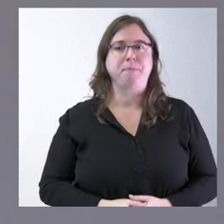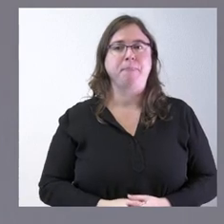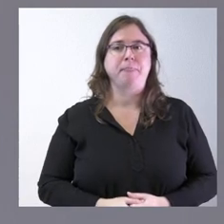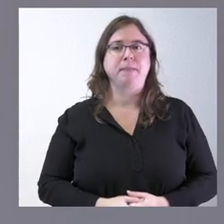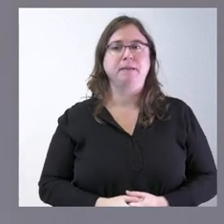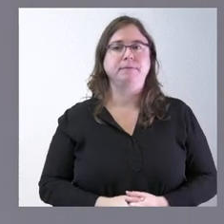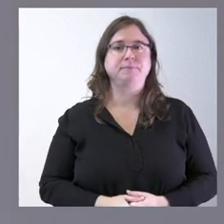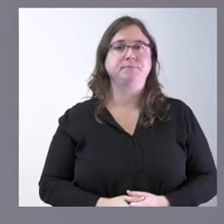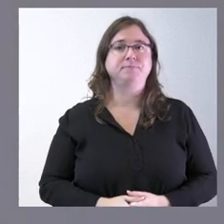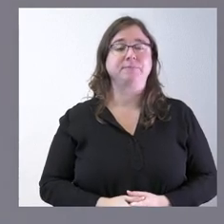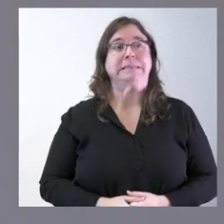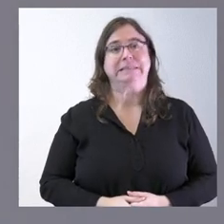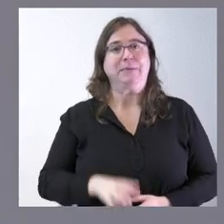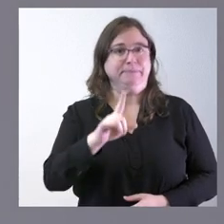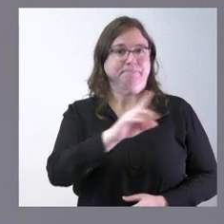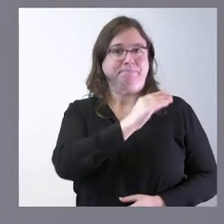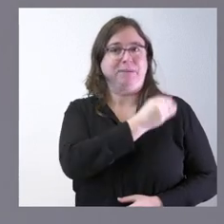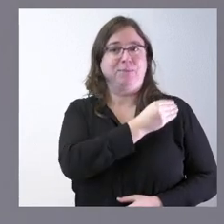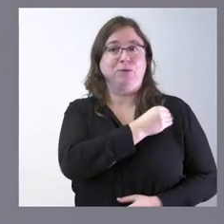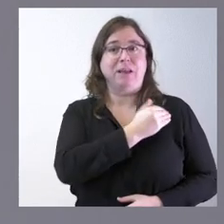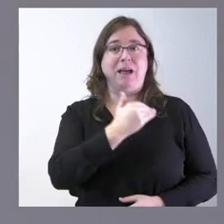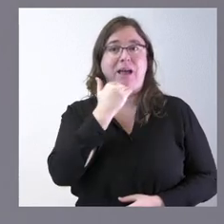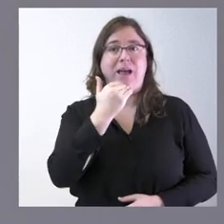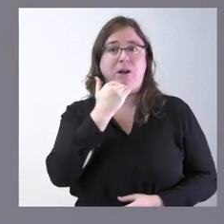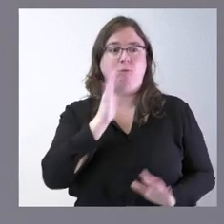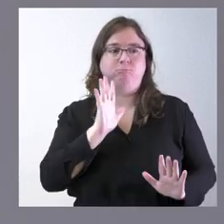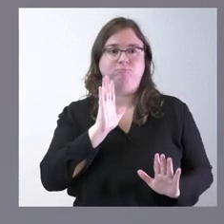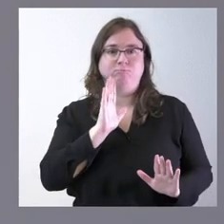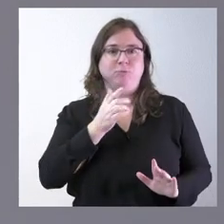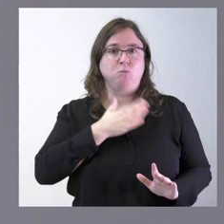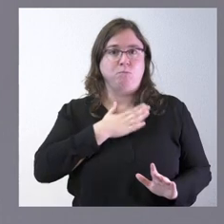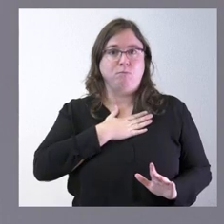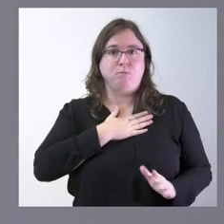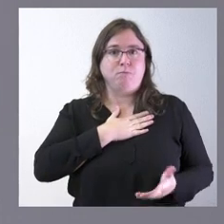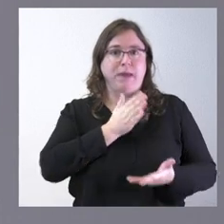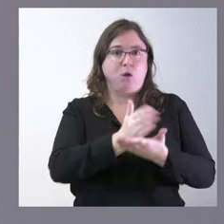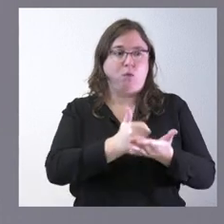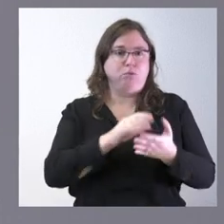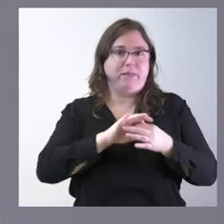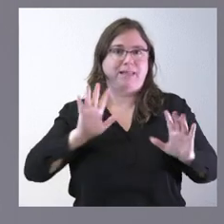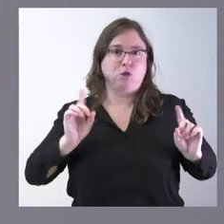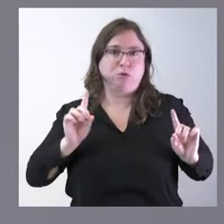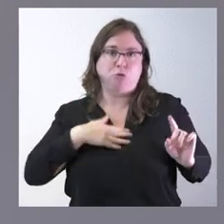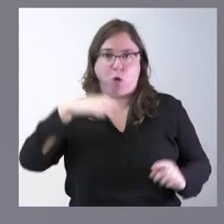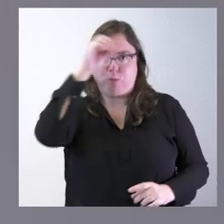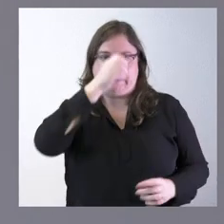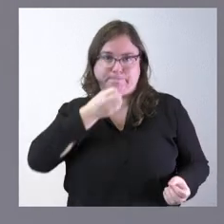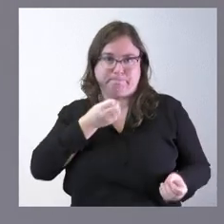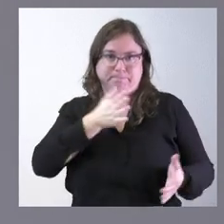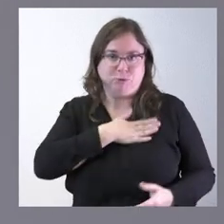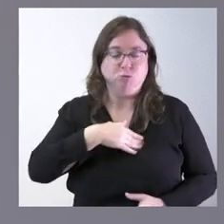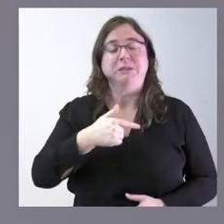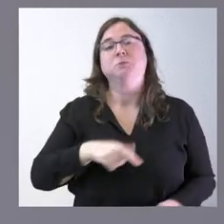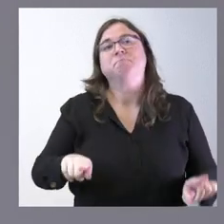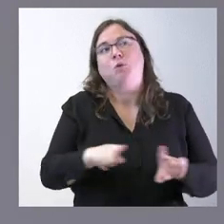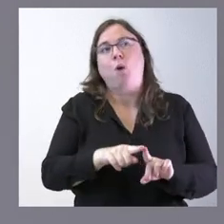Por lo que usted pregunta es algo que no ha tenido lugar en nuestra comunidad autónoma y tampoco yo quisiera opinar sobre ello, pero con carácter general sí que hay